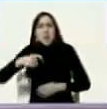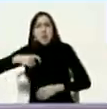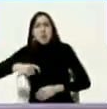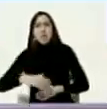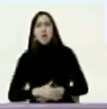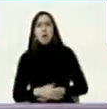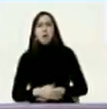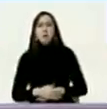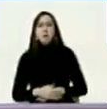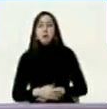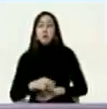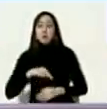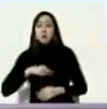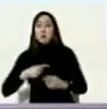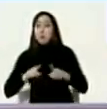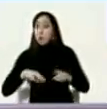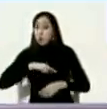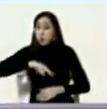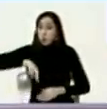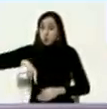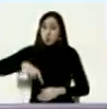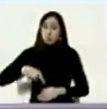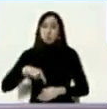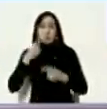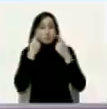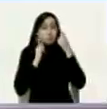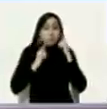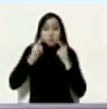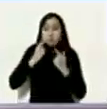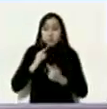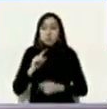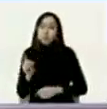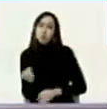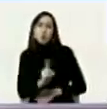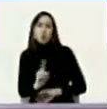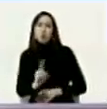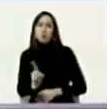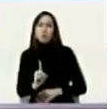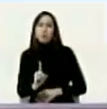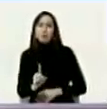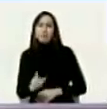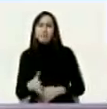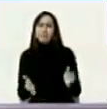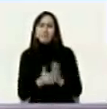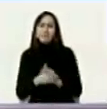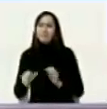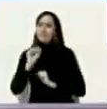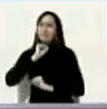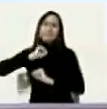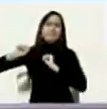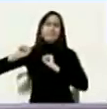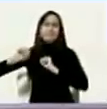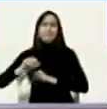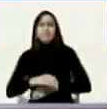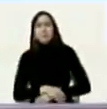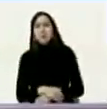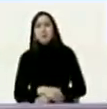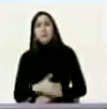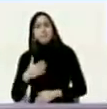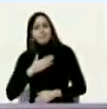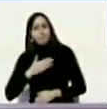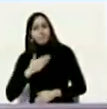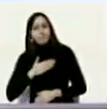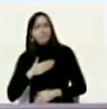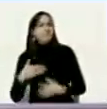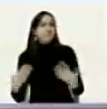pero nosotros no nos lanzamos a llorar yo estoy en contra del lloriqueo yo estoy a favor